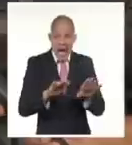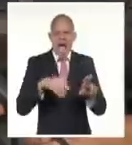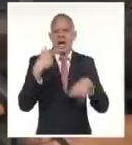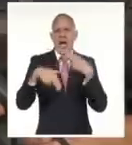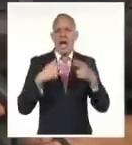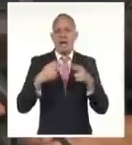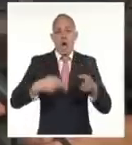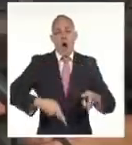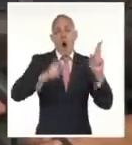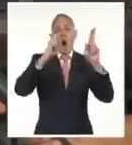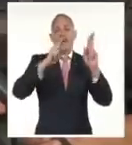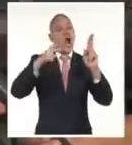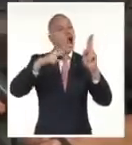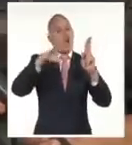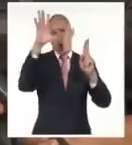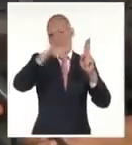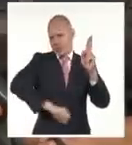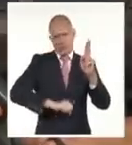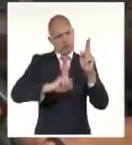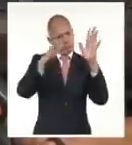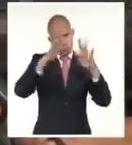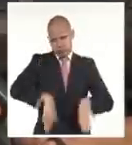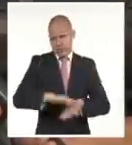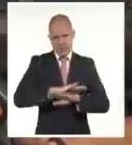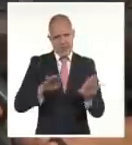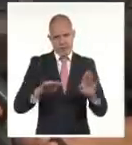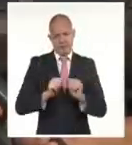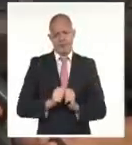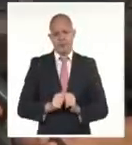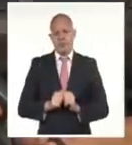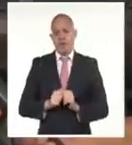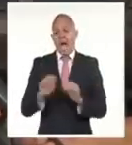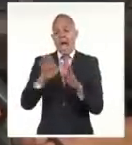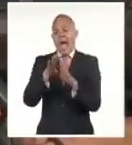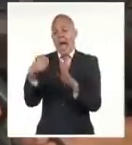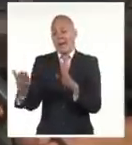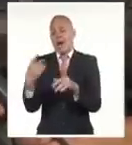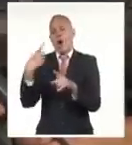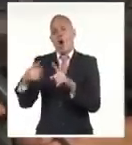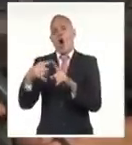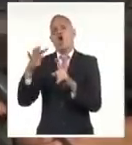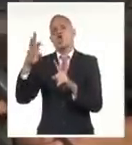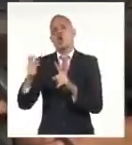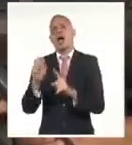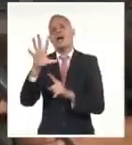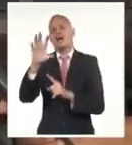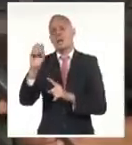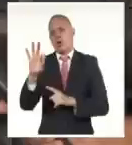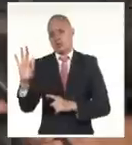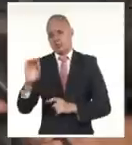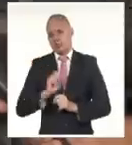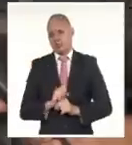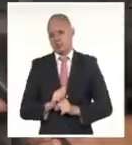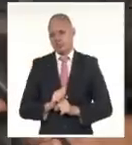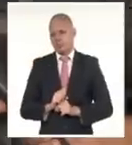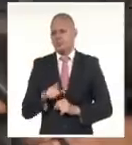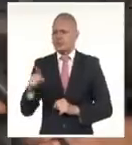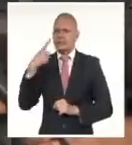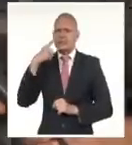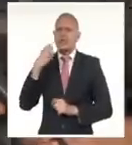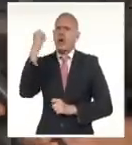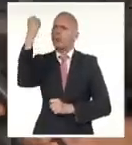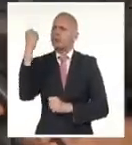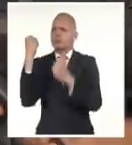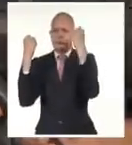Al lado de ese edificio está el 508, que es un edificio que tiene mejor estructura, o sea,